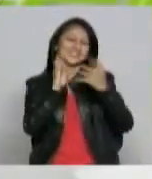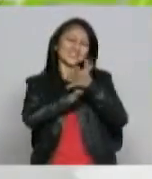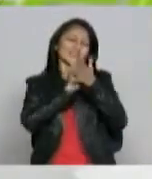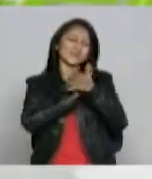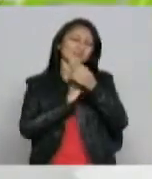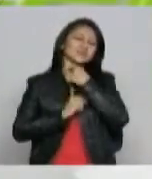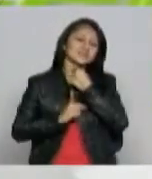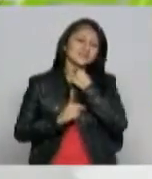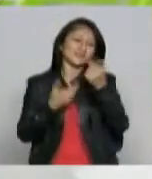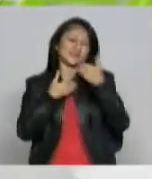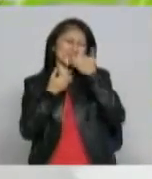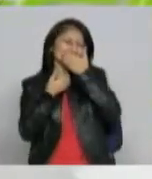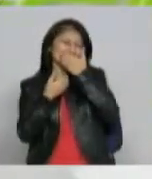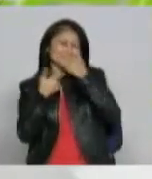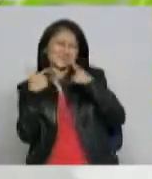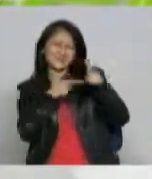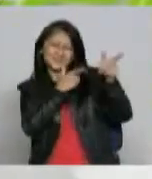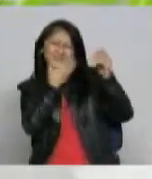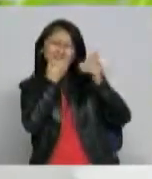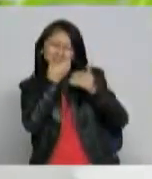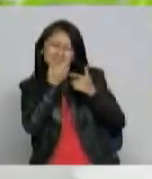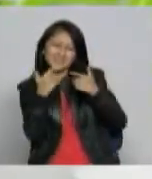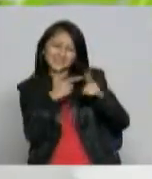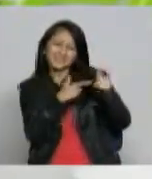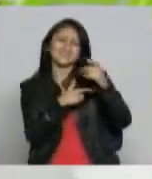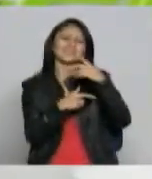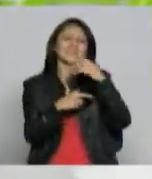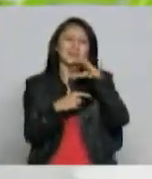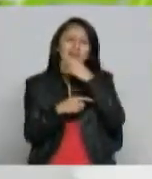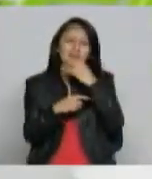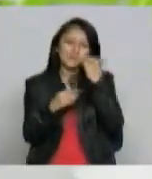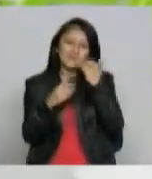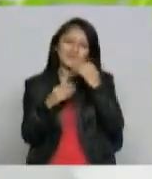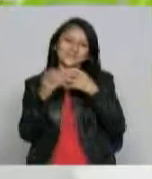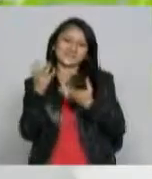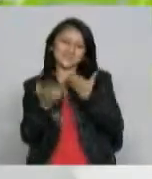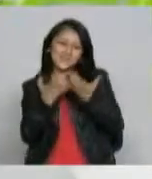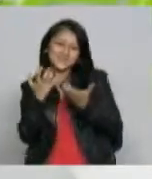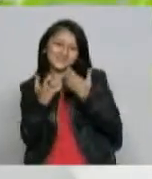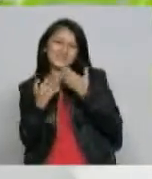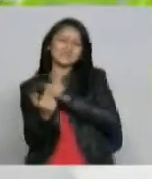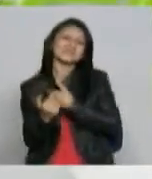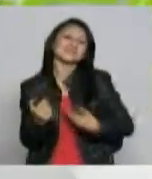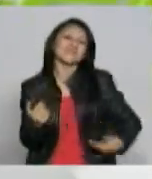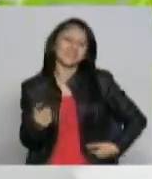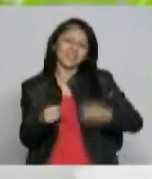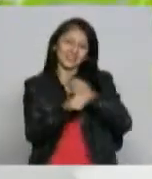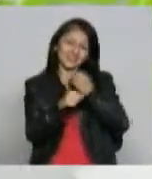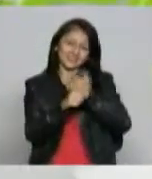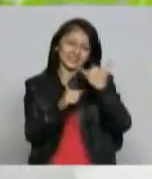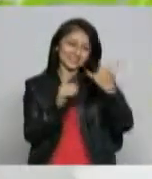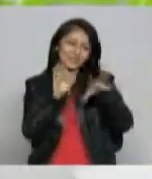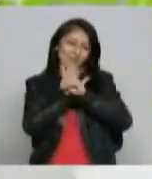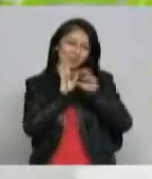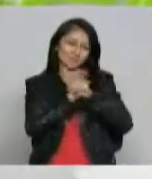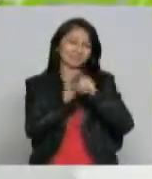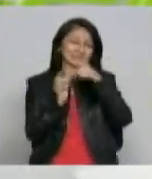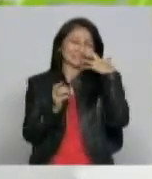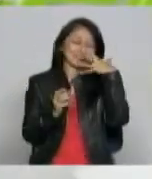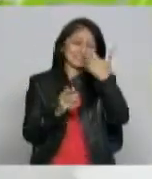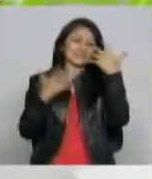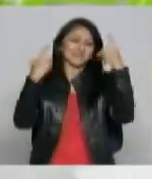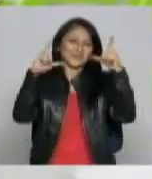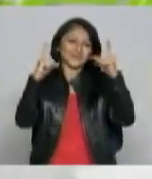burló semanalmente del presidente Sanper a través de su cocinera Dioselina Tibana Garzón es una de las caras irreemplazables de la